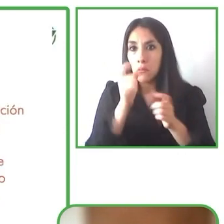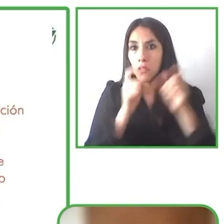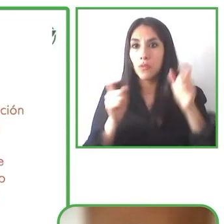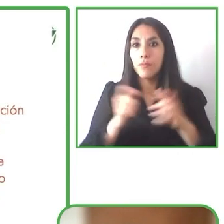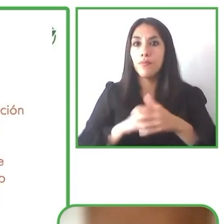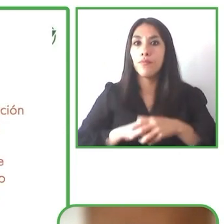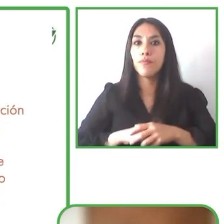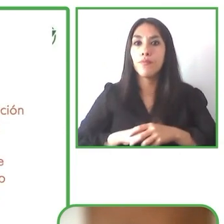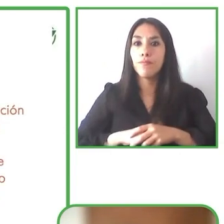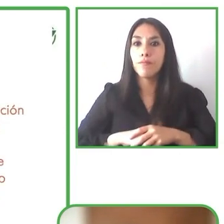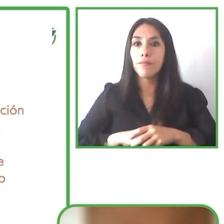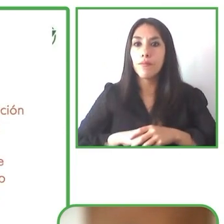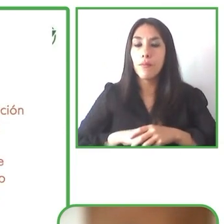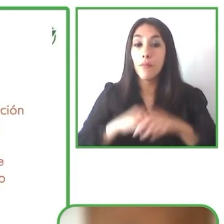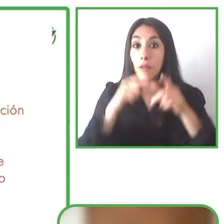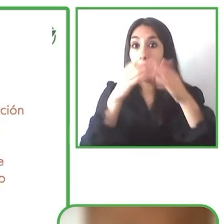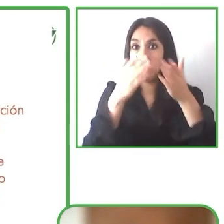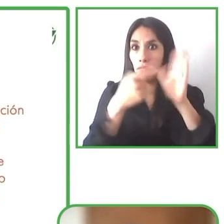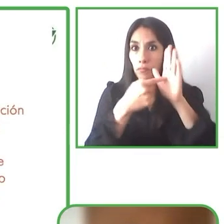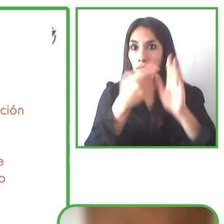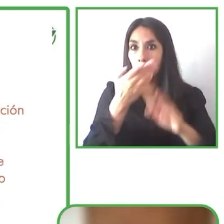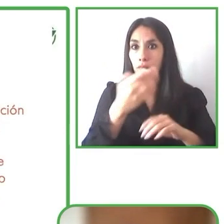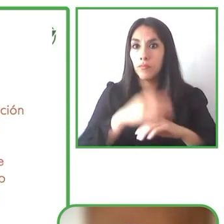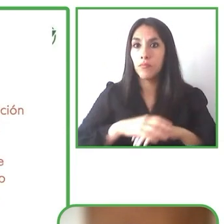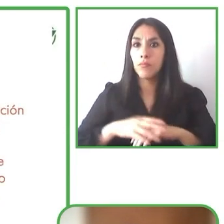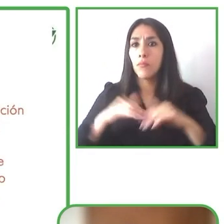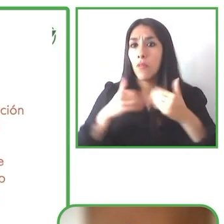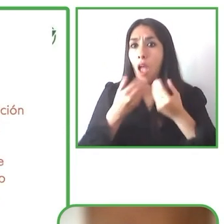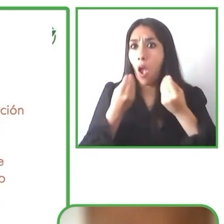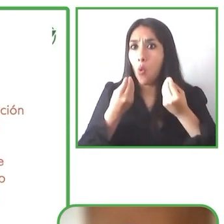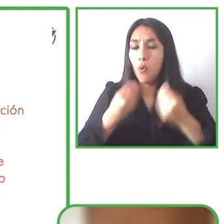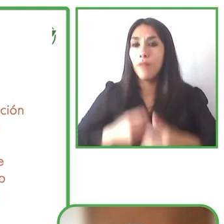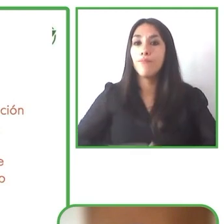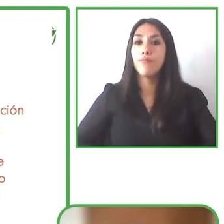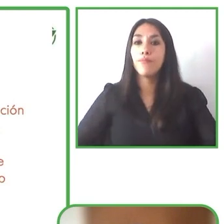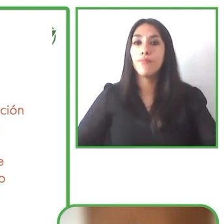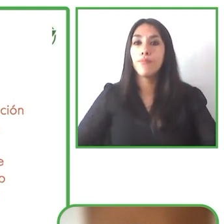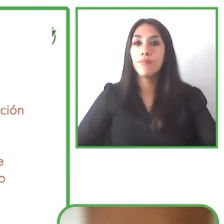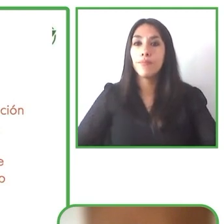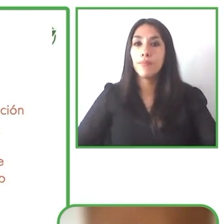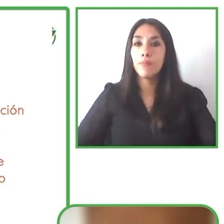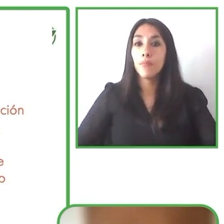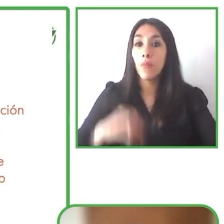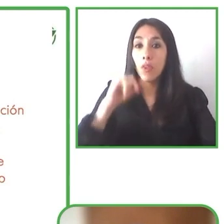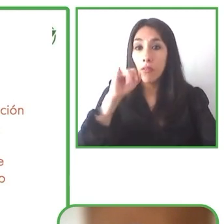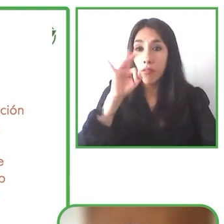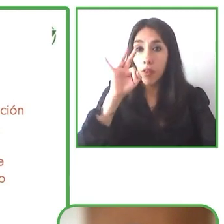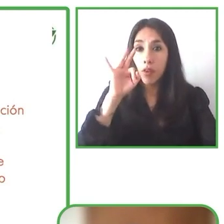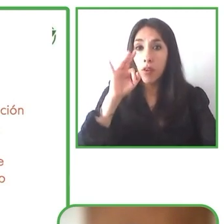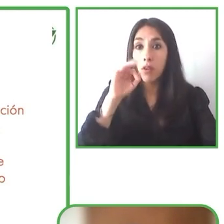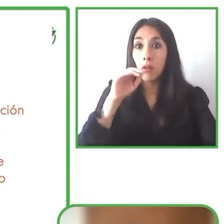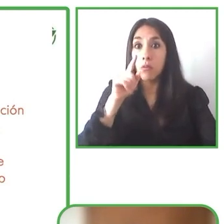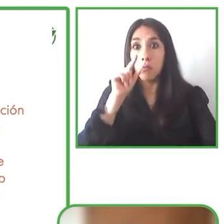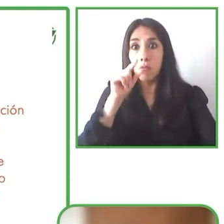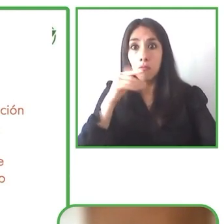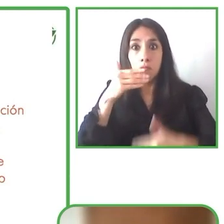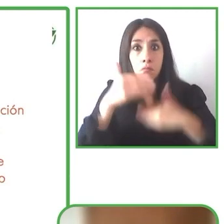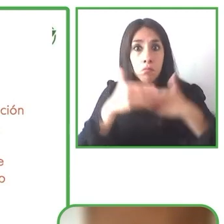desafío toma forma en dos líneas de trabajo muy muy importantes.